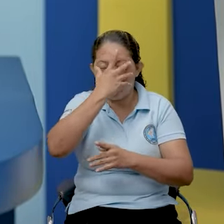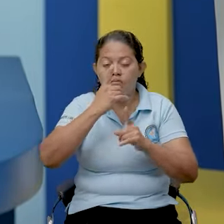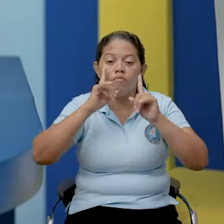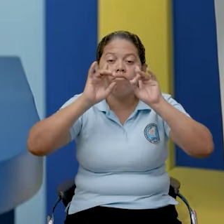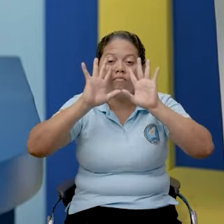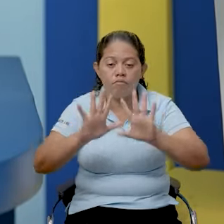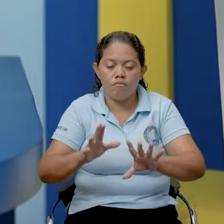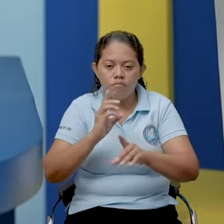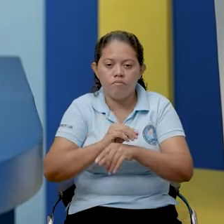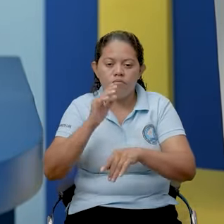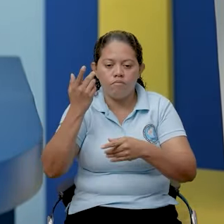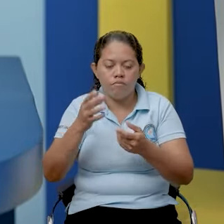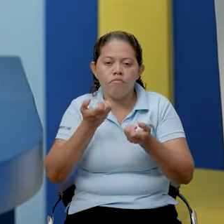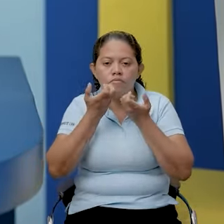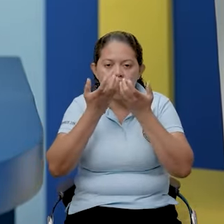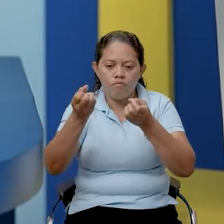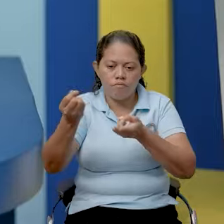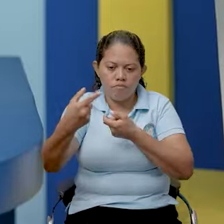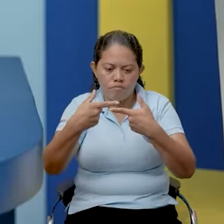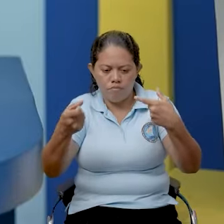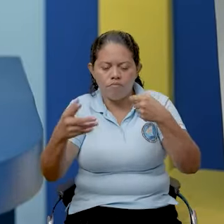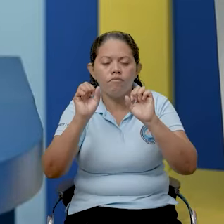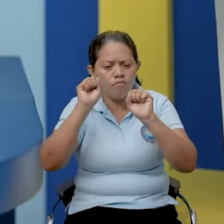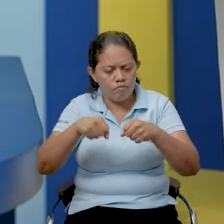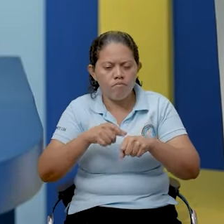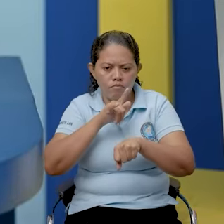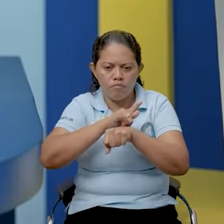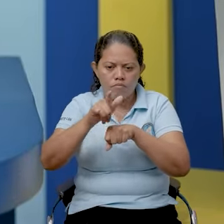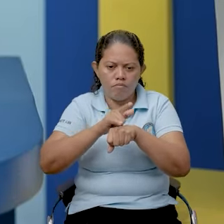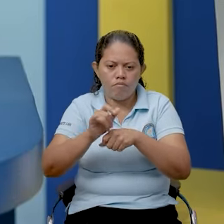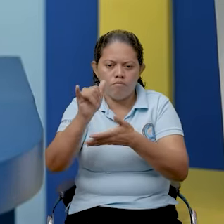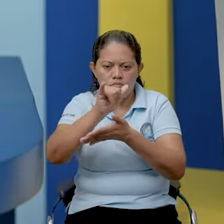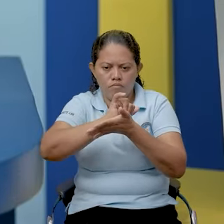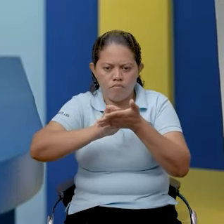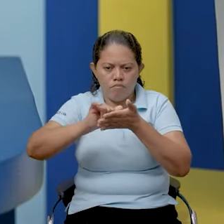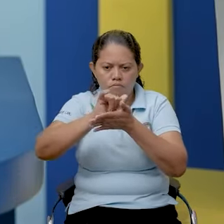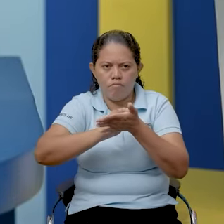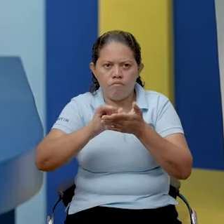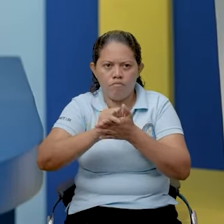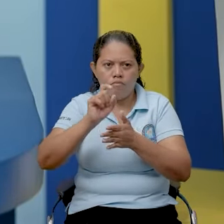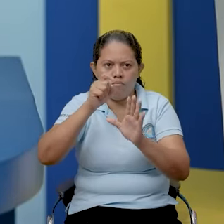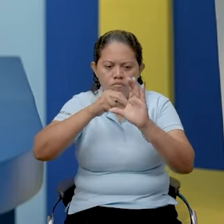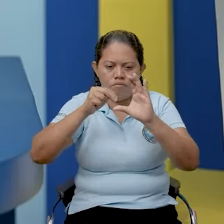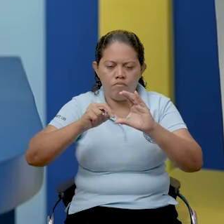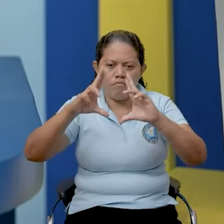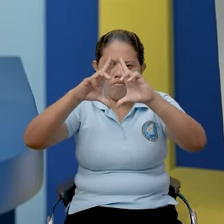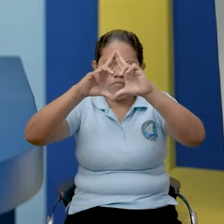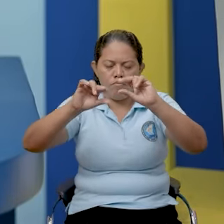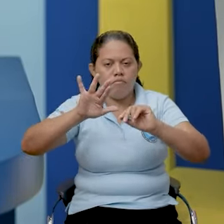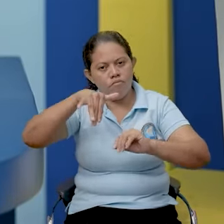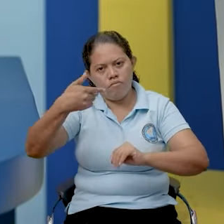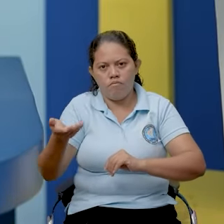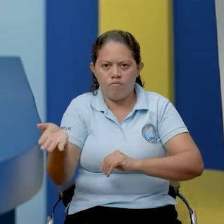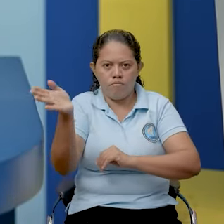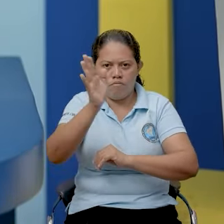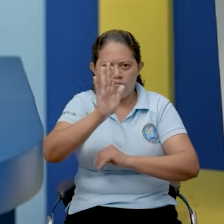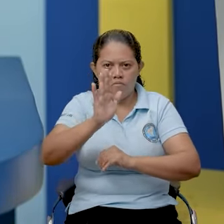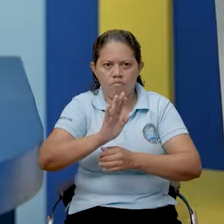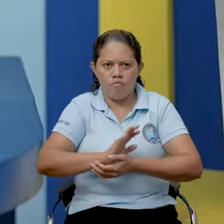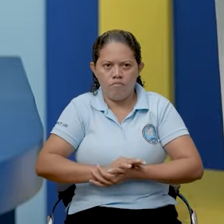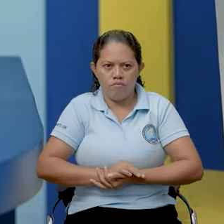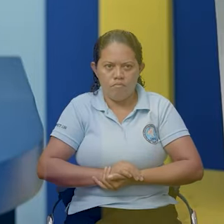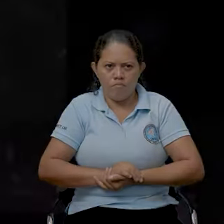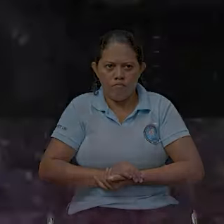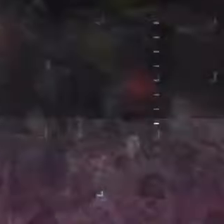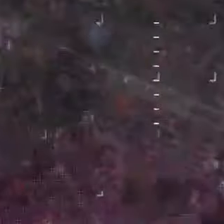Linda y Segura, además de comentar y sugerir, puede buscarnos en las redes sociales como Sinapred Nicaragua. Hasta la próxima.